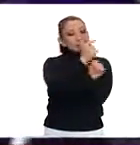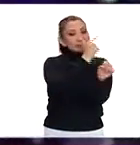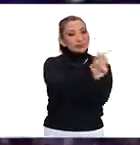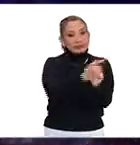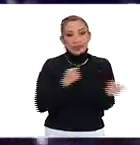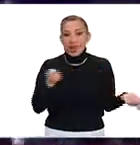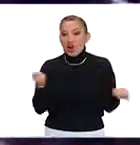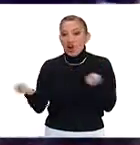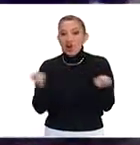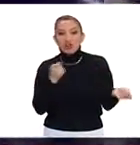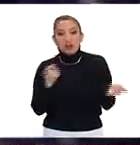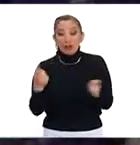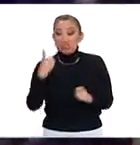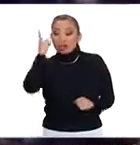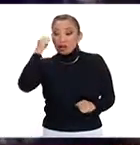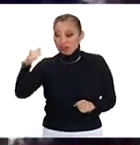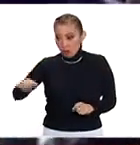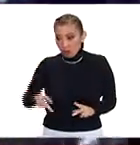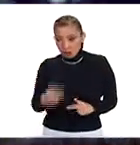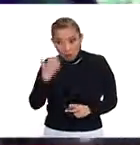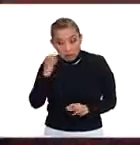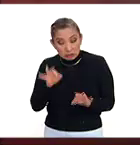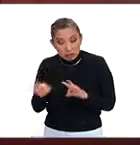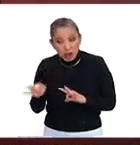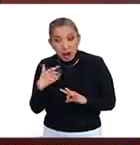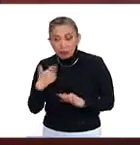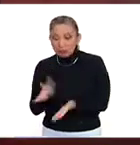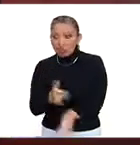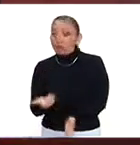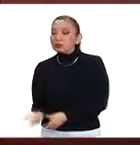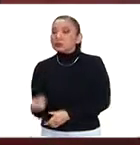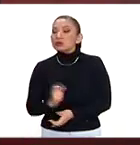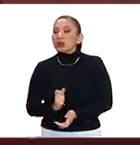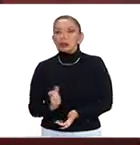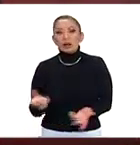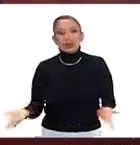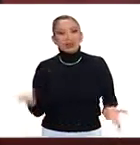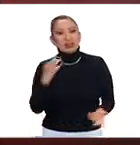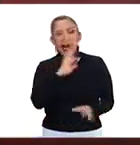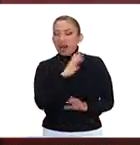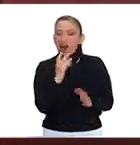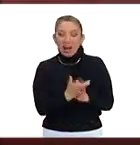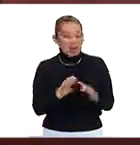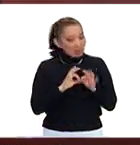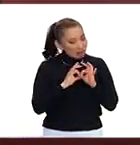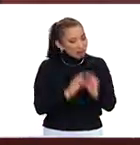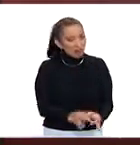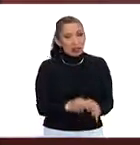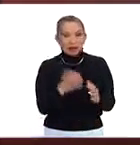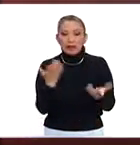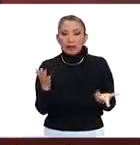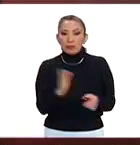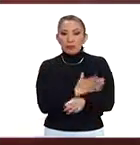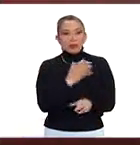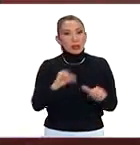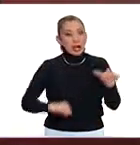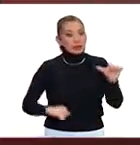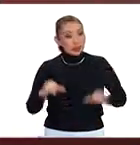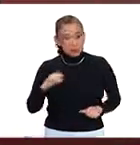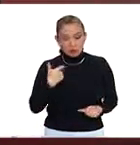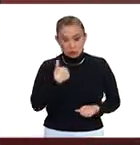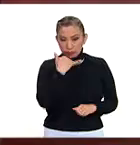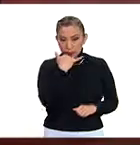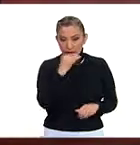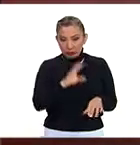derecho de piso, algunos de ellos pues inquietos ya piden un cierre de filas en torno a la actividad, porque pues si me lo